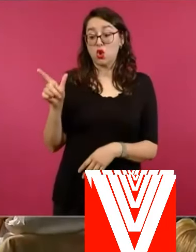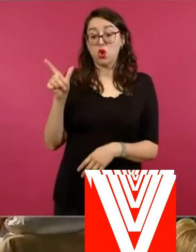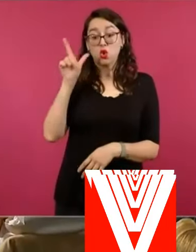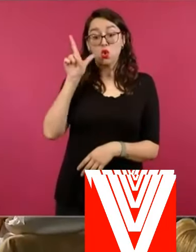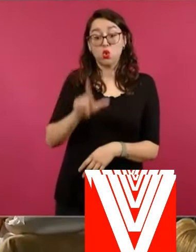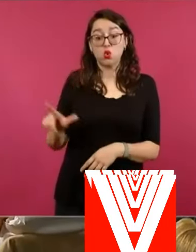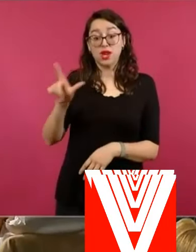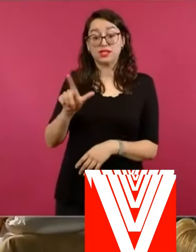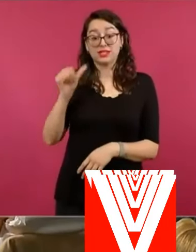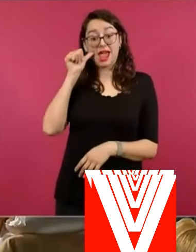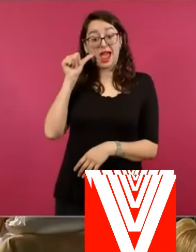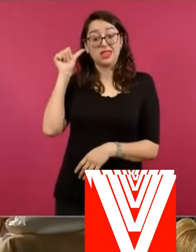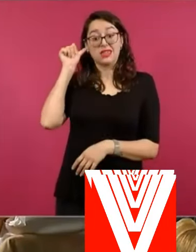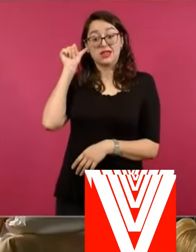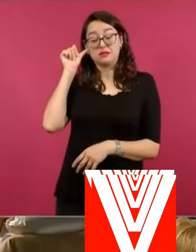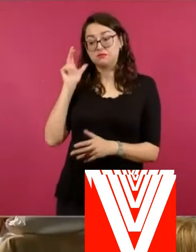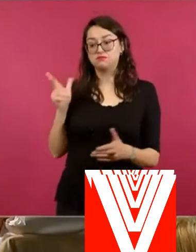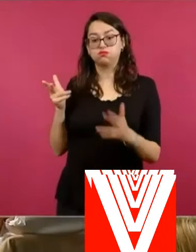lunes. Entonces,